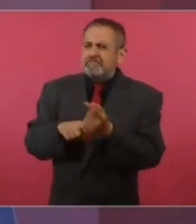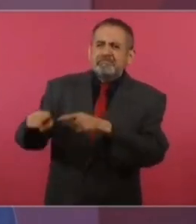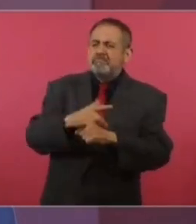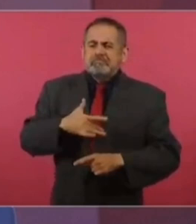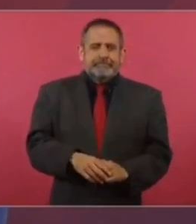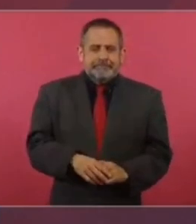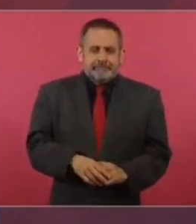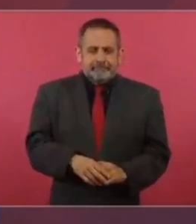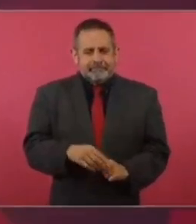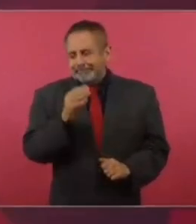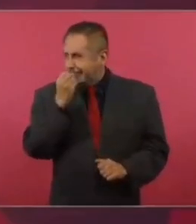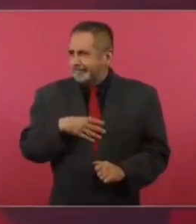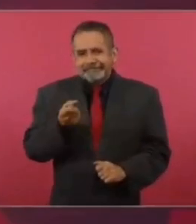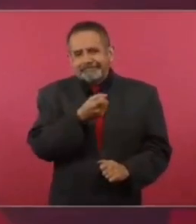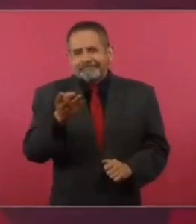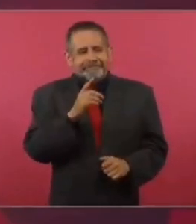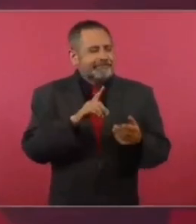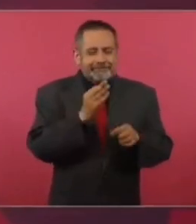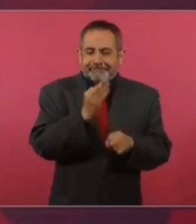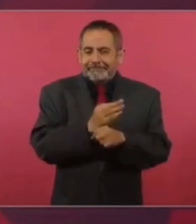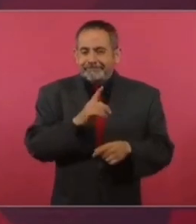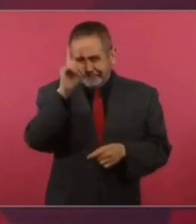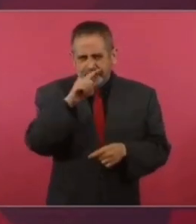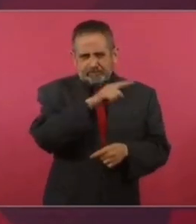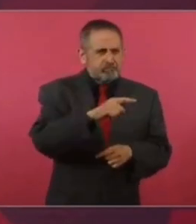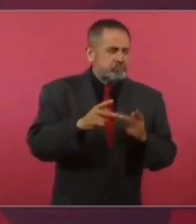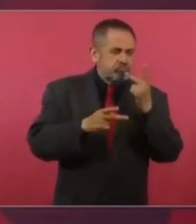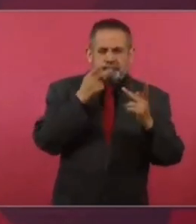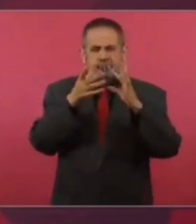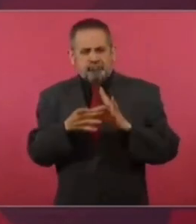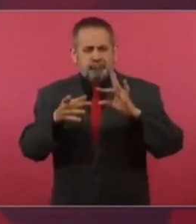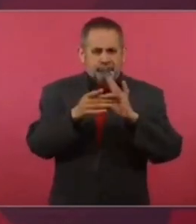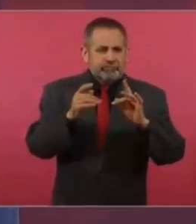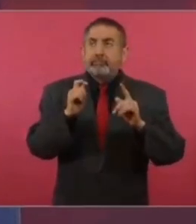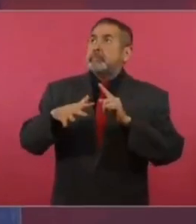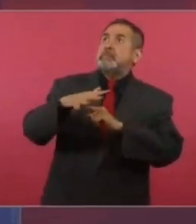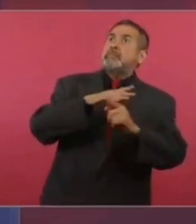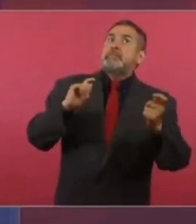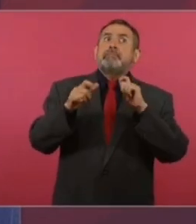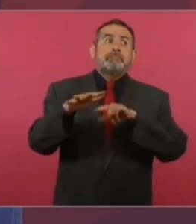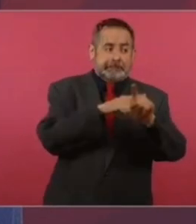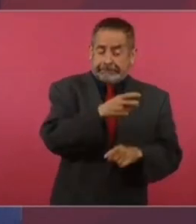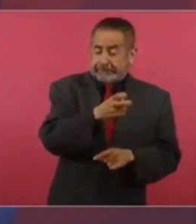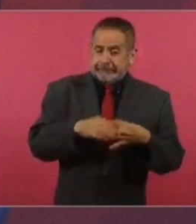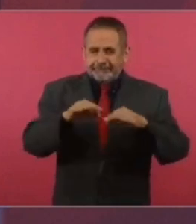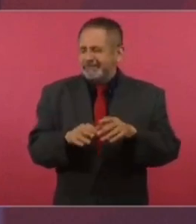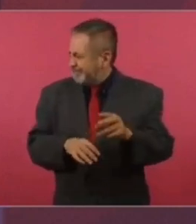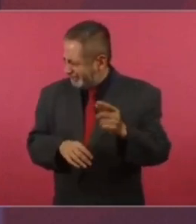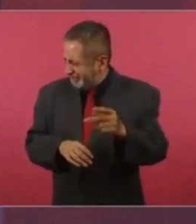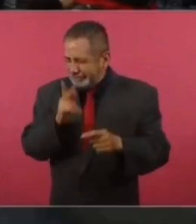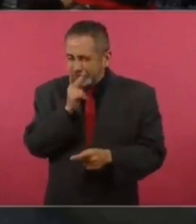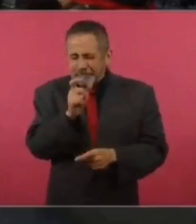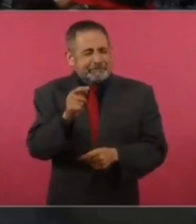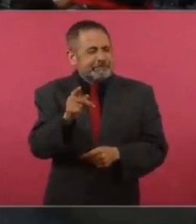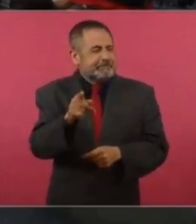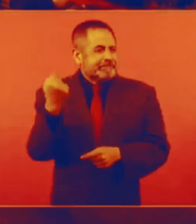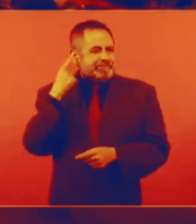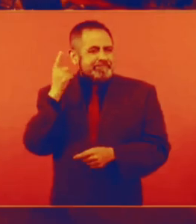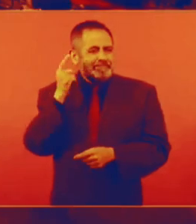sentimientos del pueblo de México. Los que les recomiendan, habla más del cambio climático. Hay una palabra que está muy de moda.